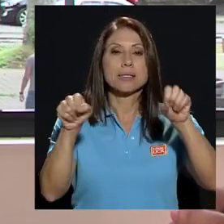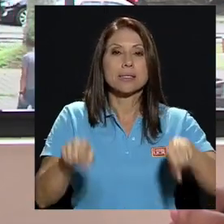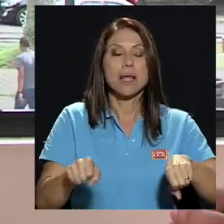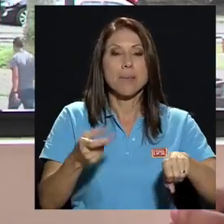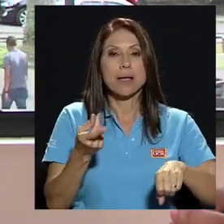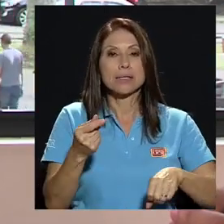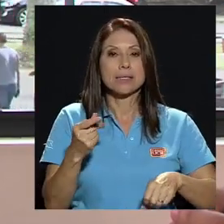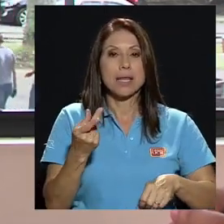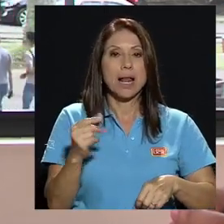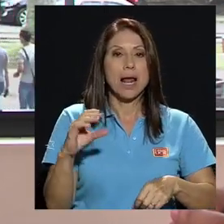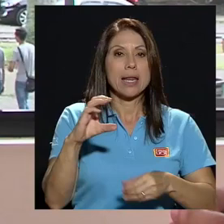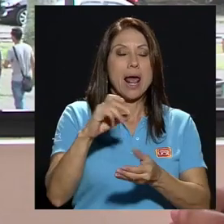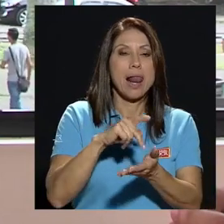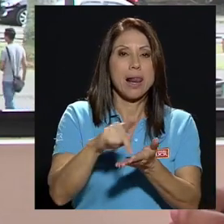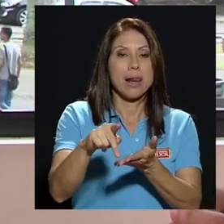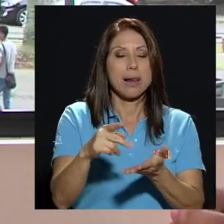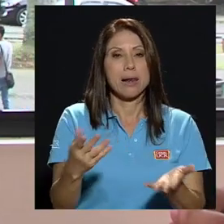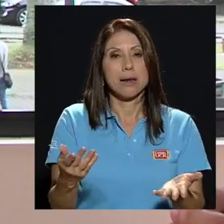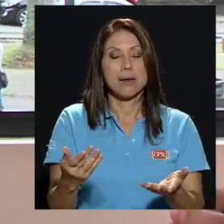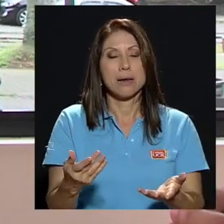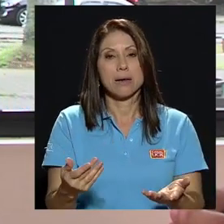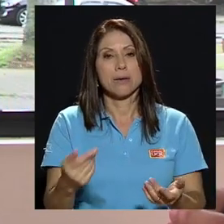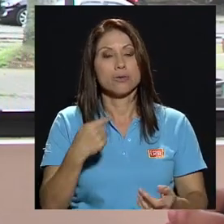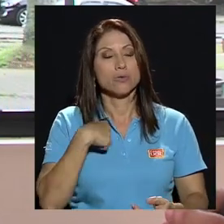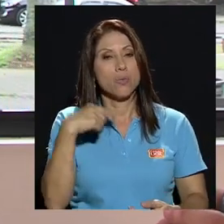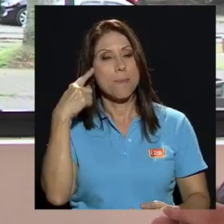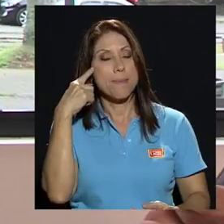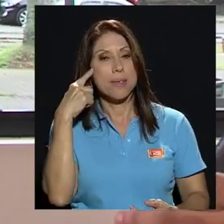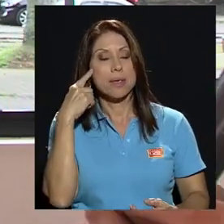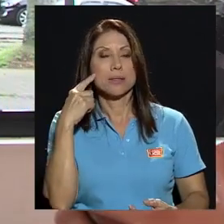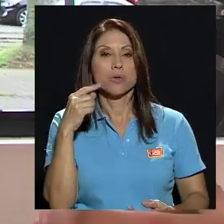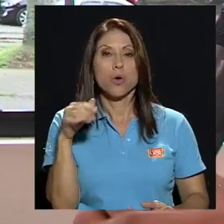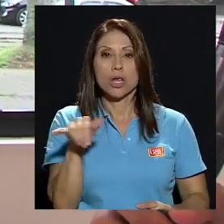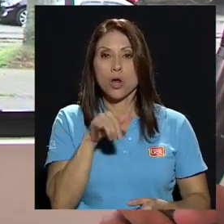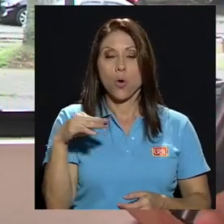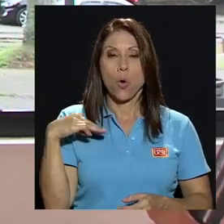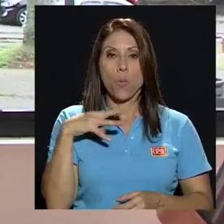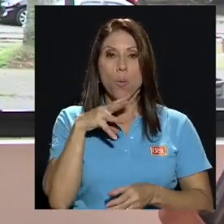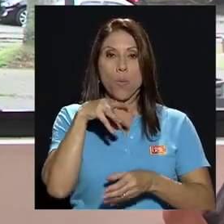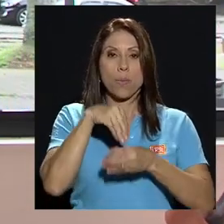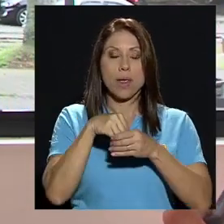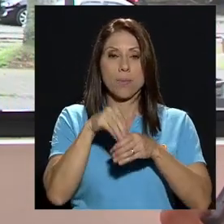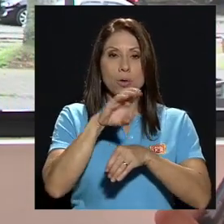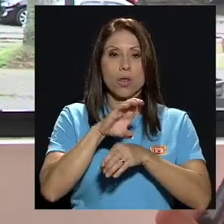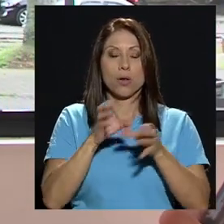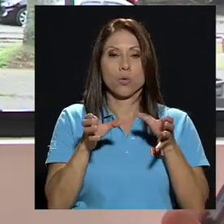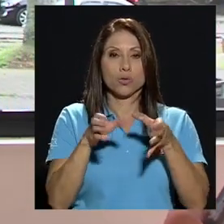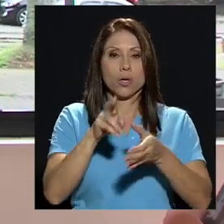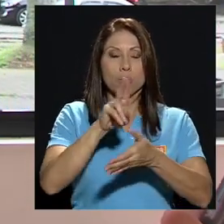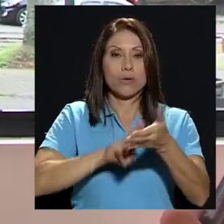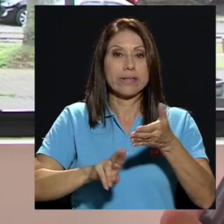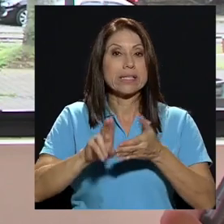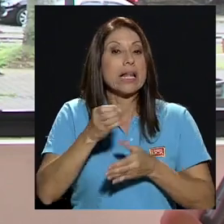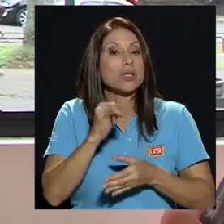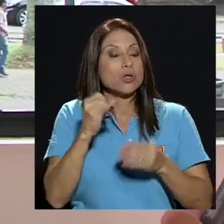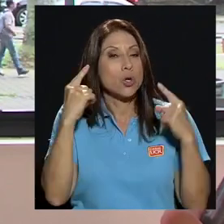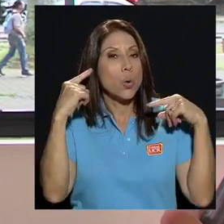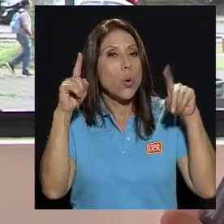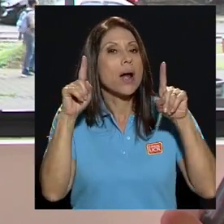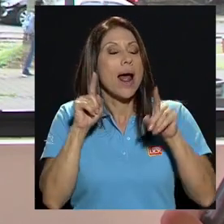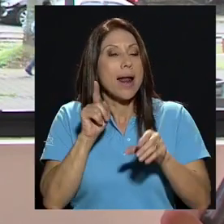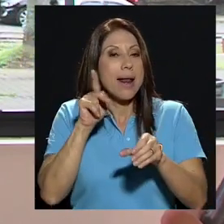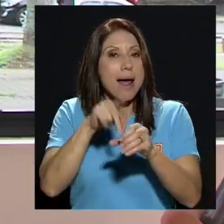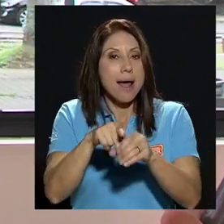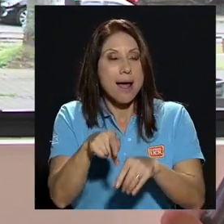salarial. Yo pienso que como miembro del Consejo Universitario en el caso de lograrlo